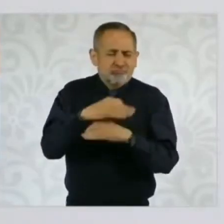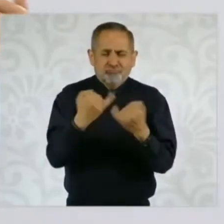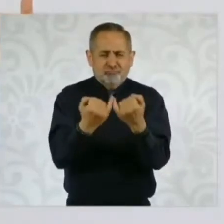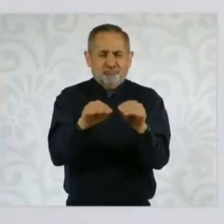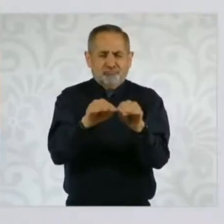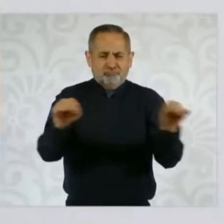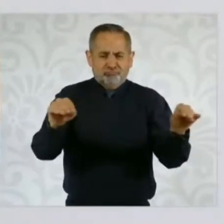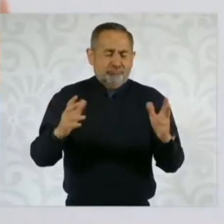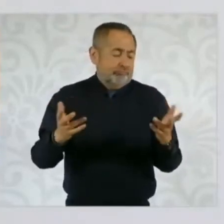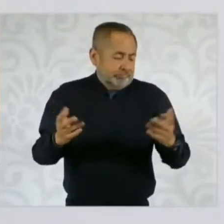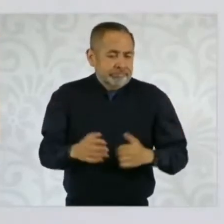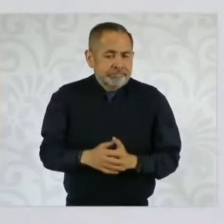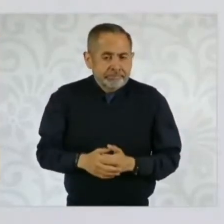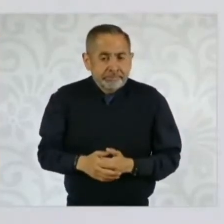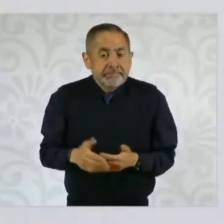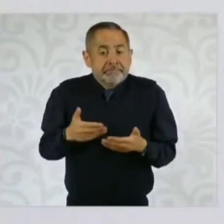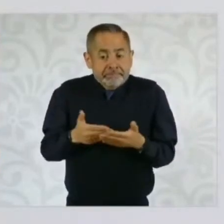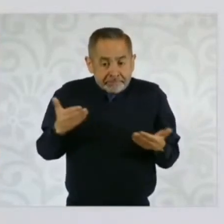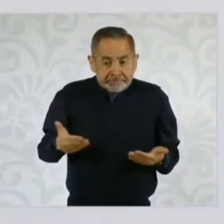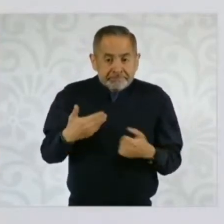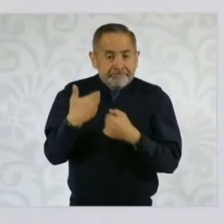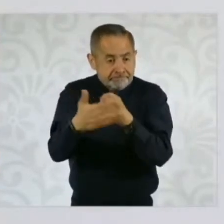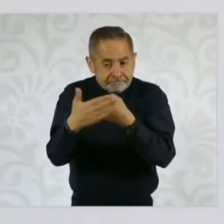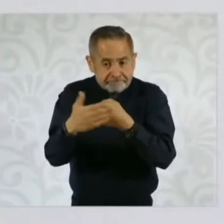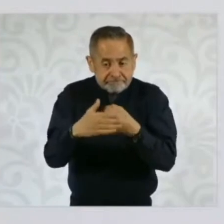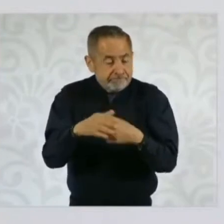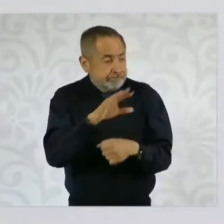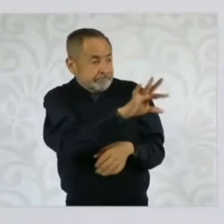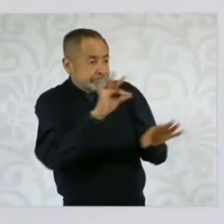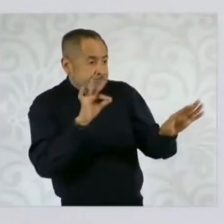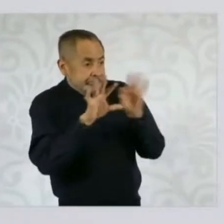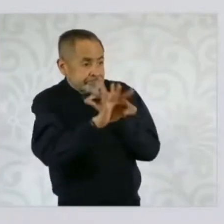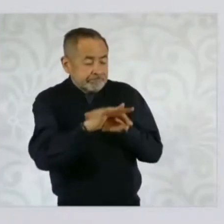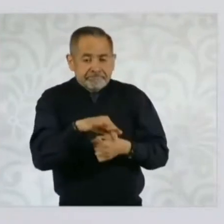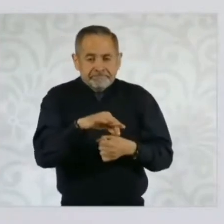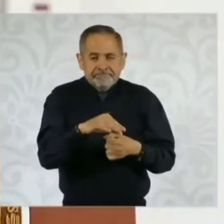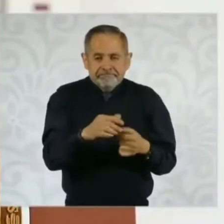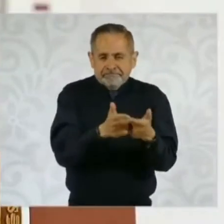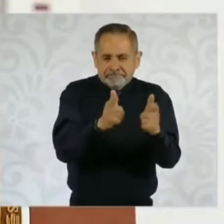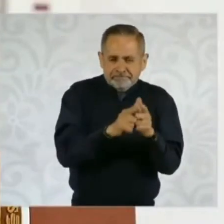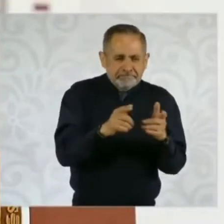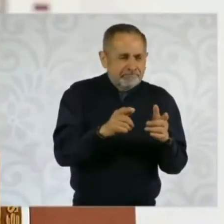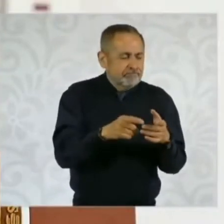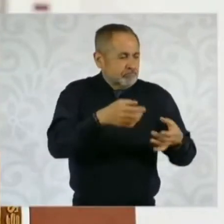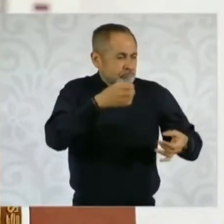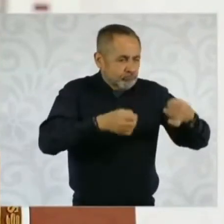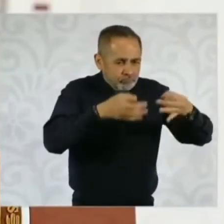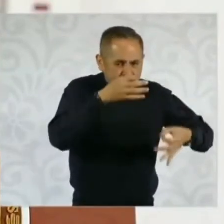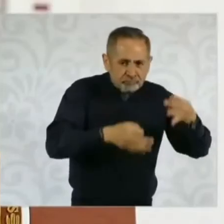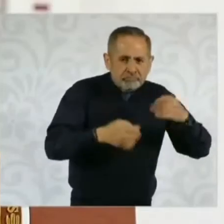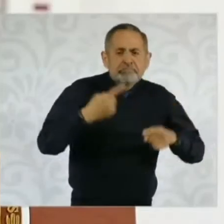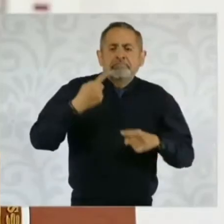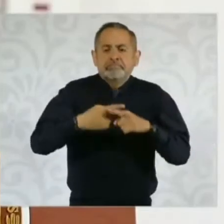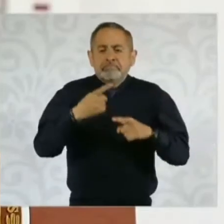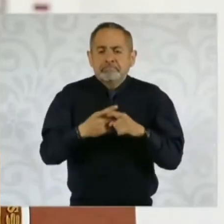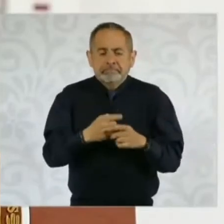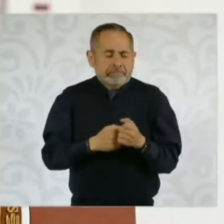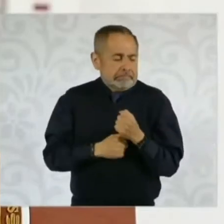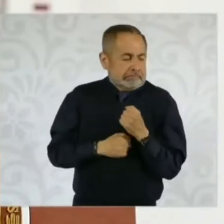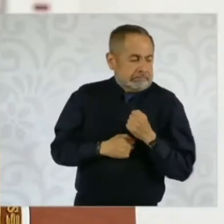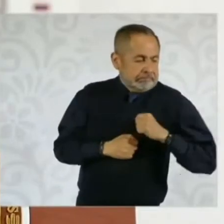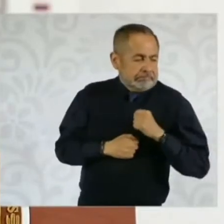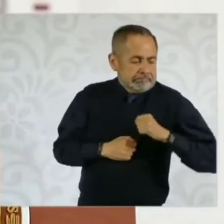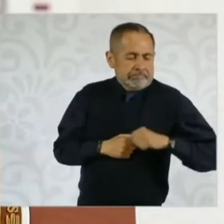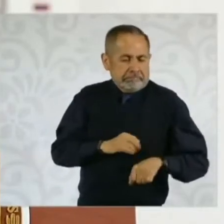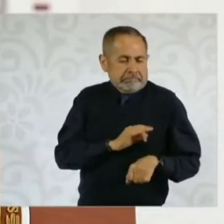Ahora, ¿qué va a pasar? Para elegir a los jueces no depende de un grupo, no depende de las influencias que